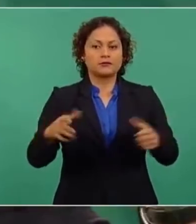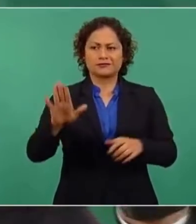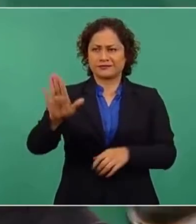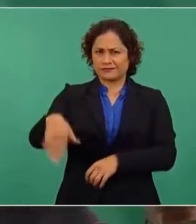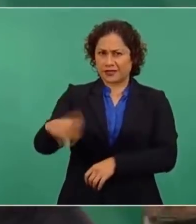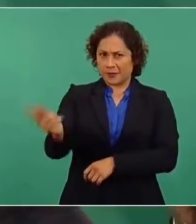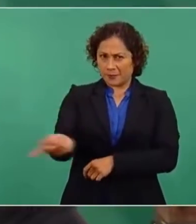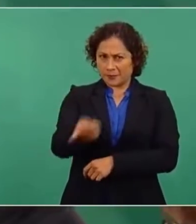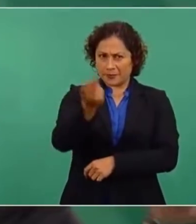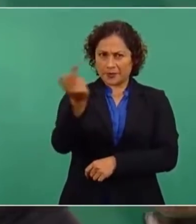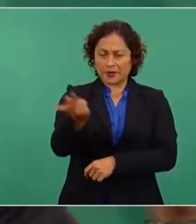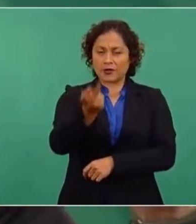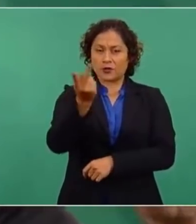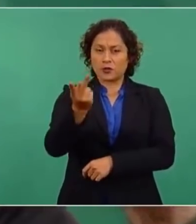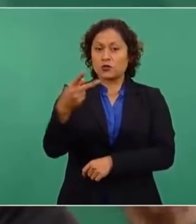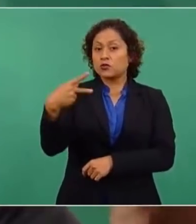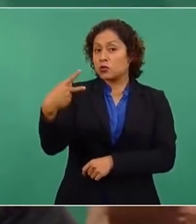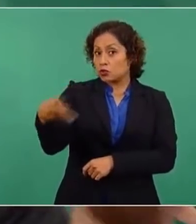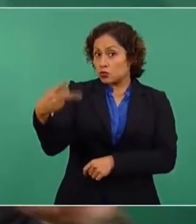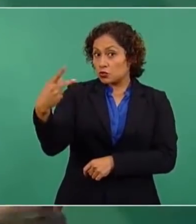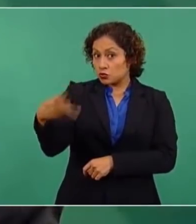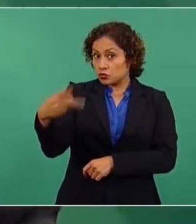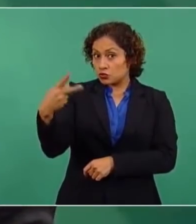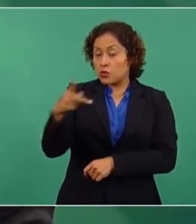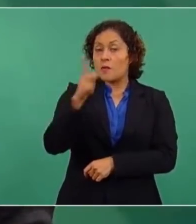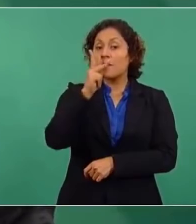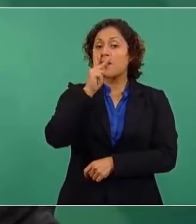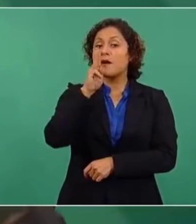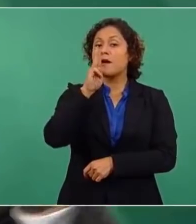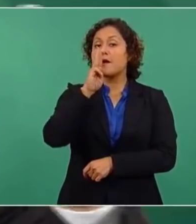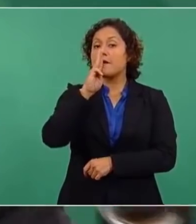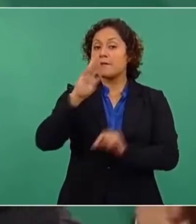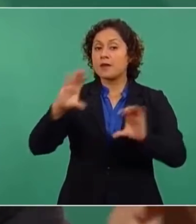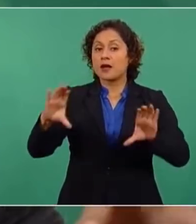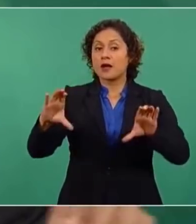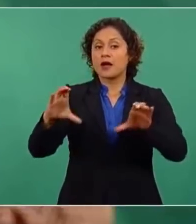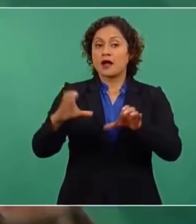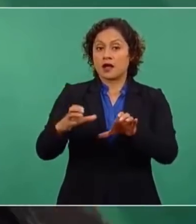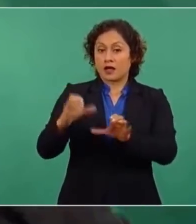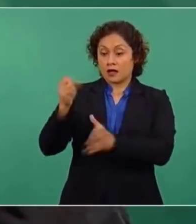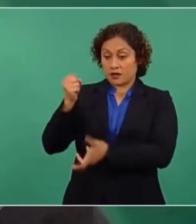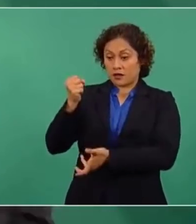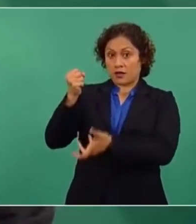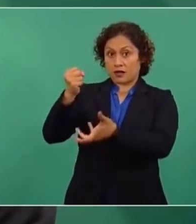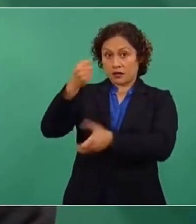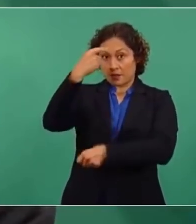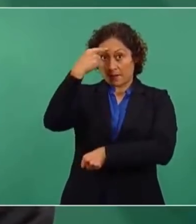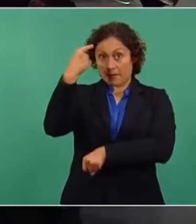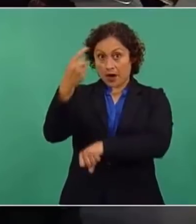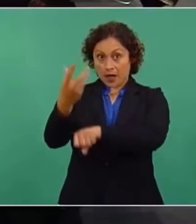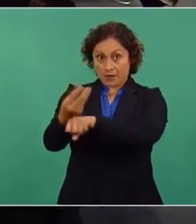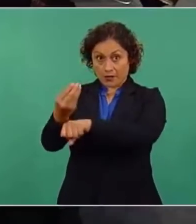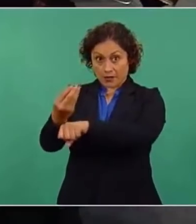recibido como Sociedad de Padres de Familia su presupuesto de mantenimiento?